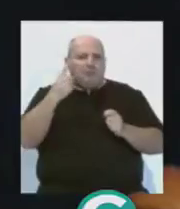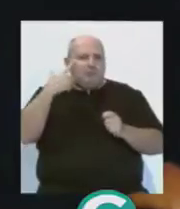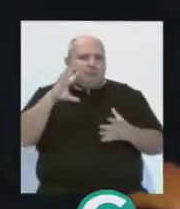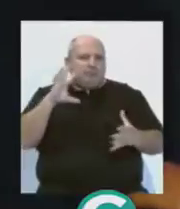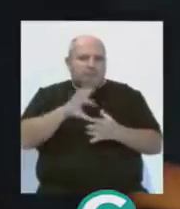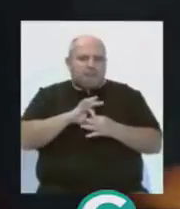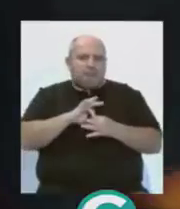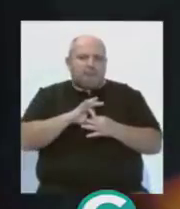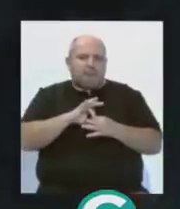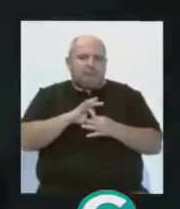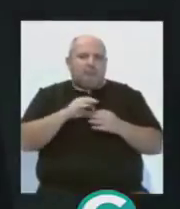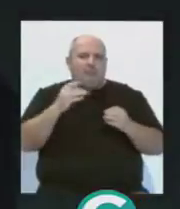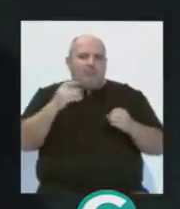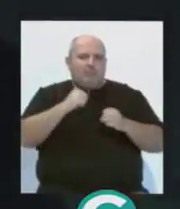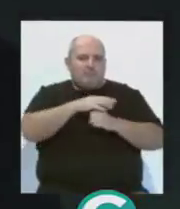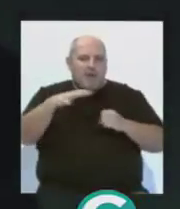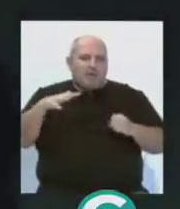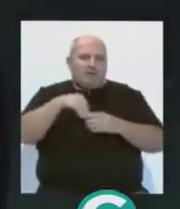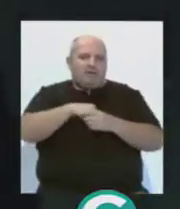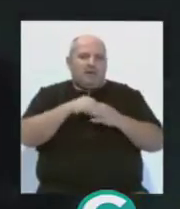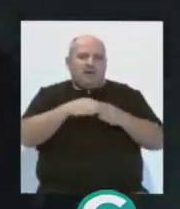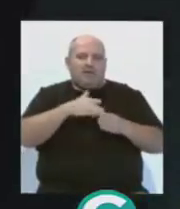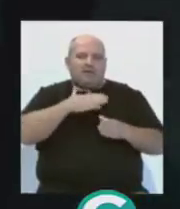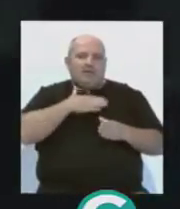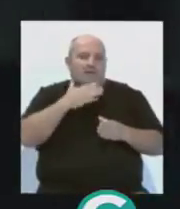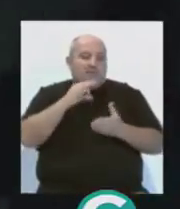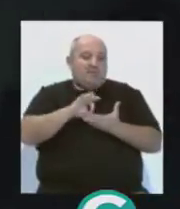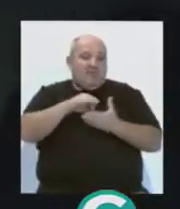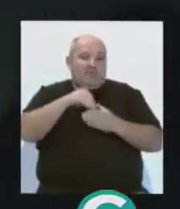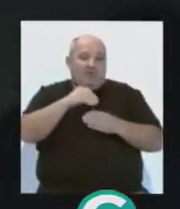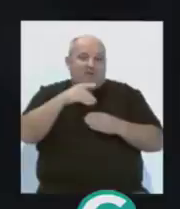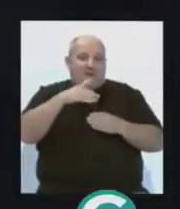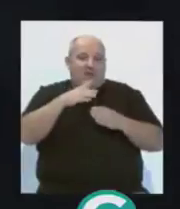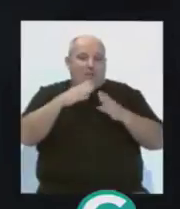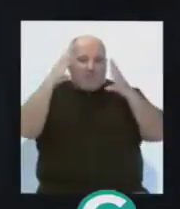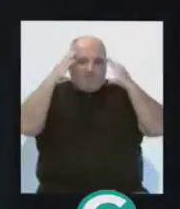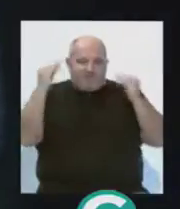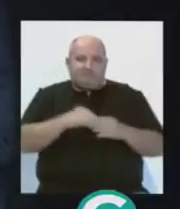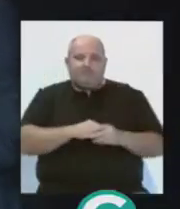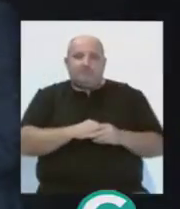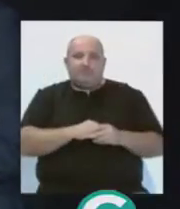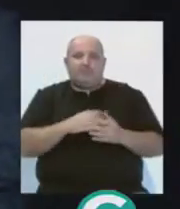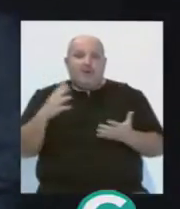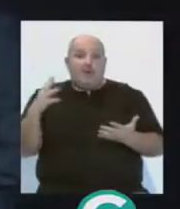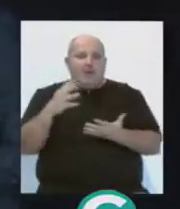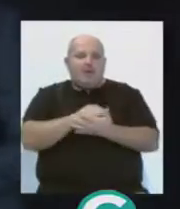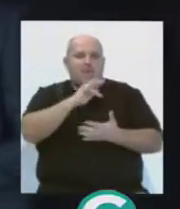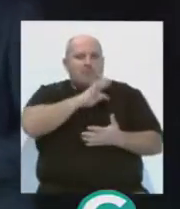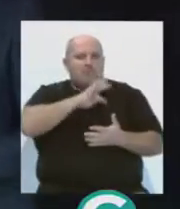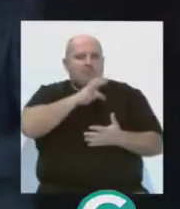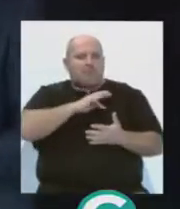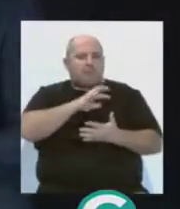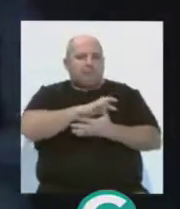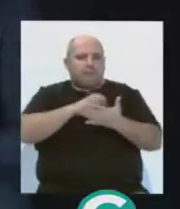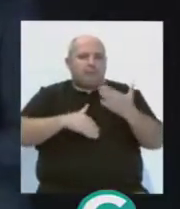vinculadas a las actividades marítimas como son Navantia y el propio servicio marítimo de la Guardia Civil. A todos ellos se les premia por la